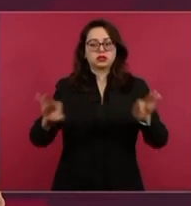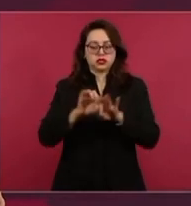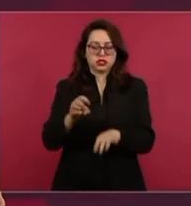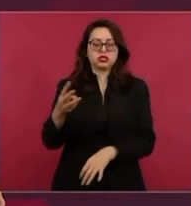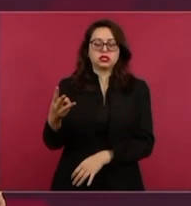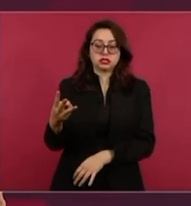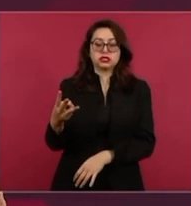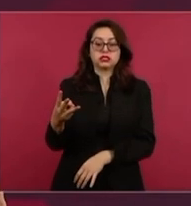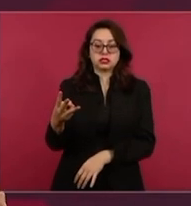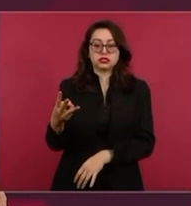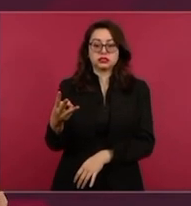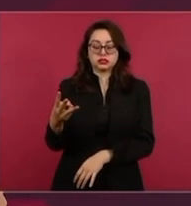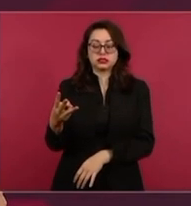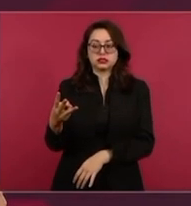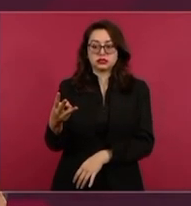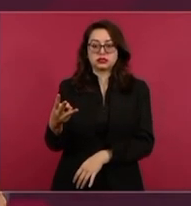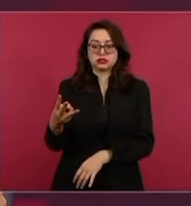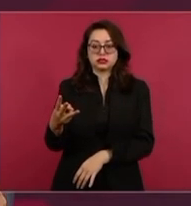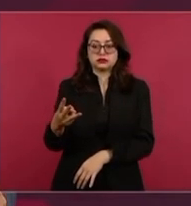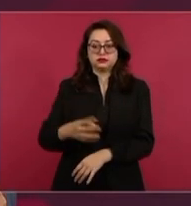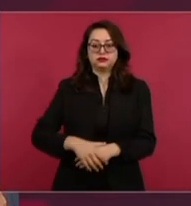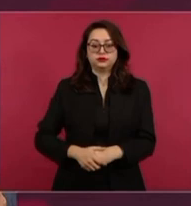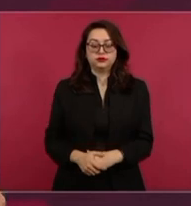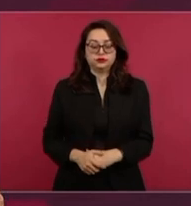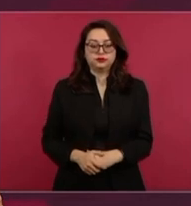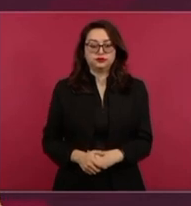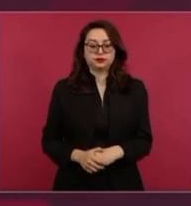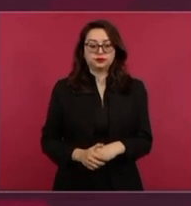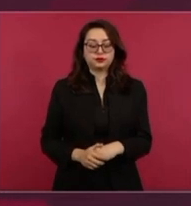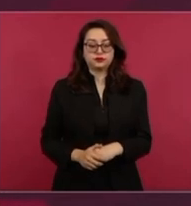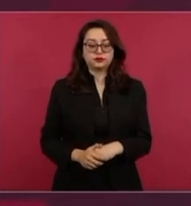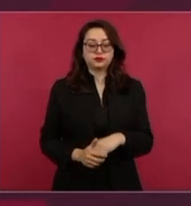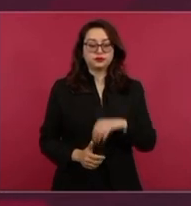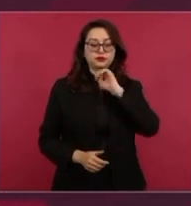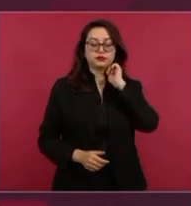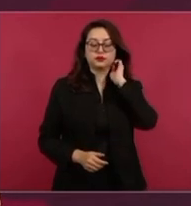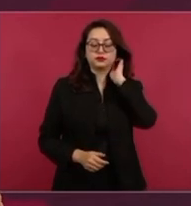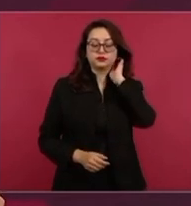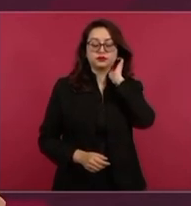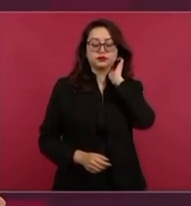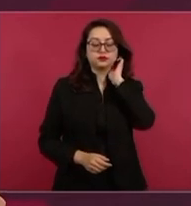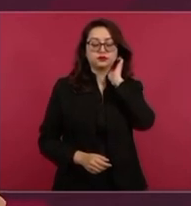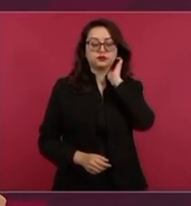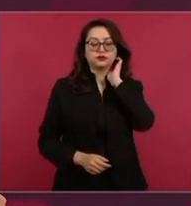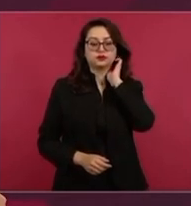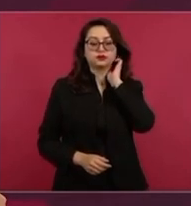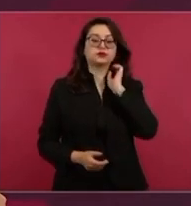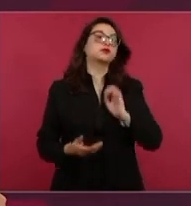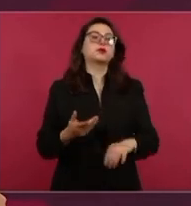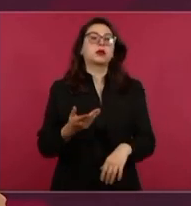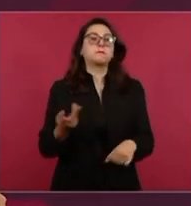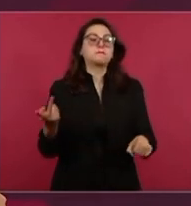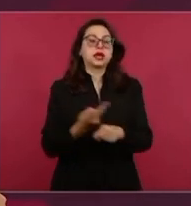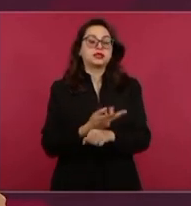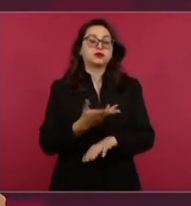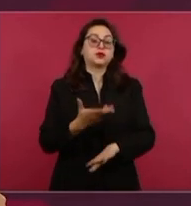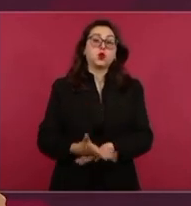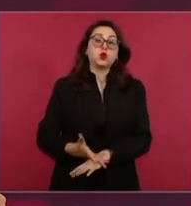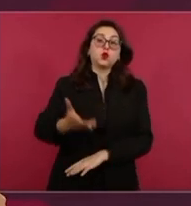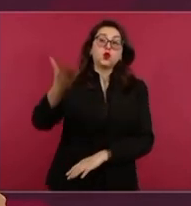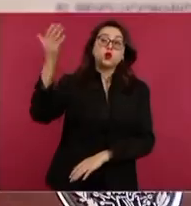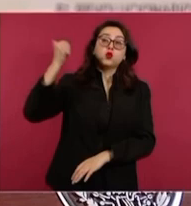Es que con Ernesto Zedillo se